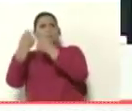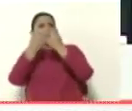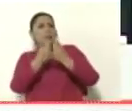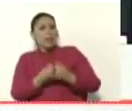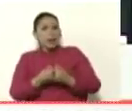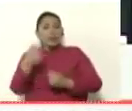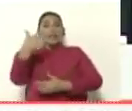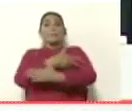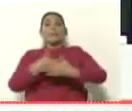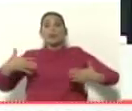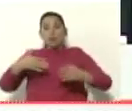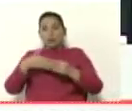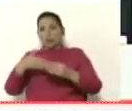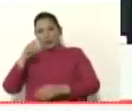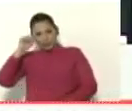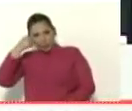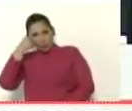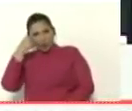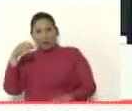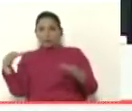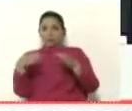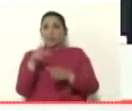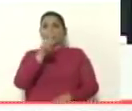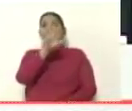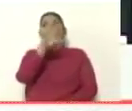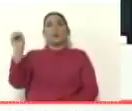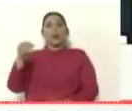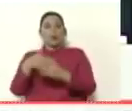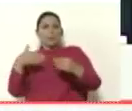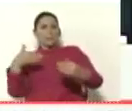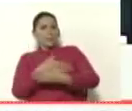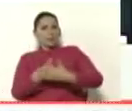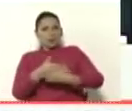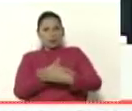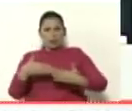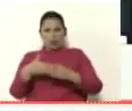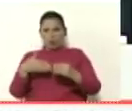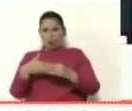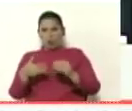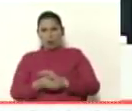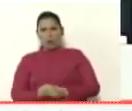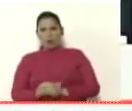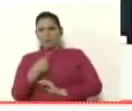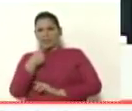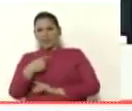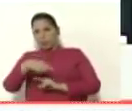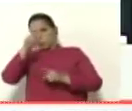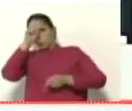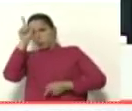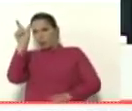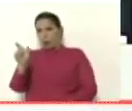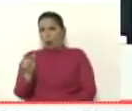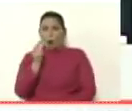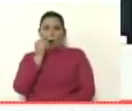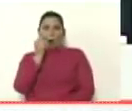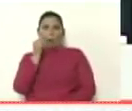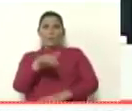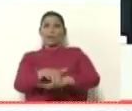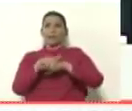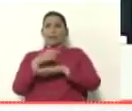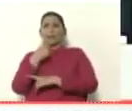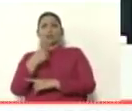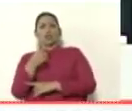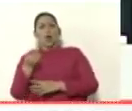claro se acuerda que iban a reunir 150 millones de dólares decía el imbécil este inglés multimillonario inglés decía